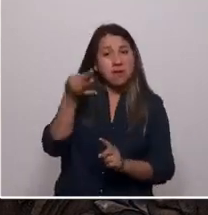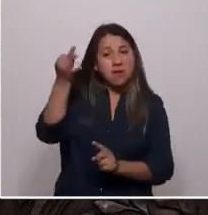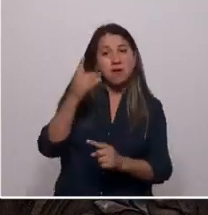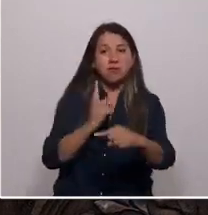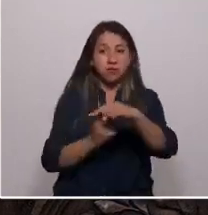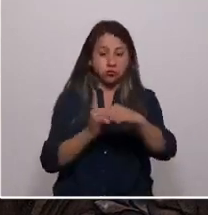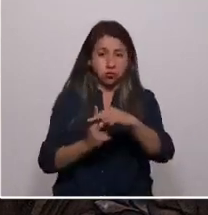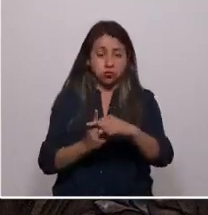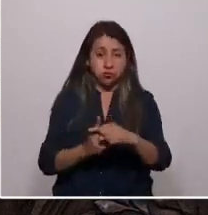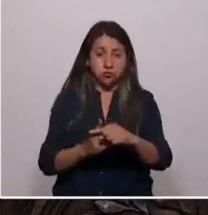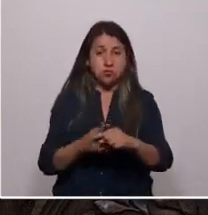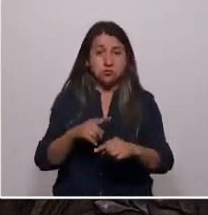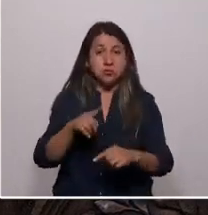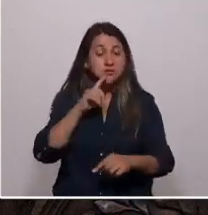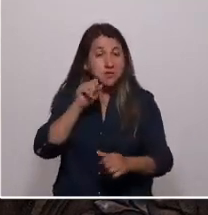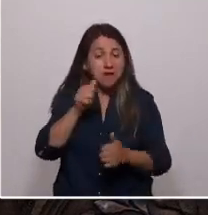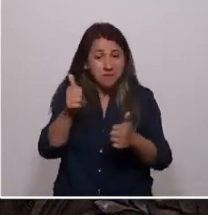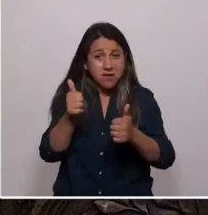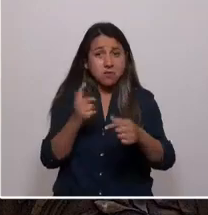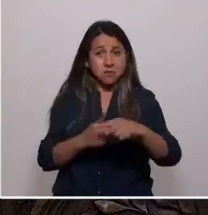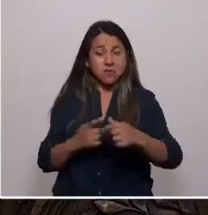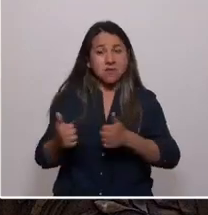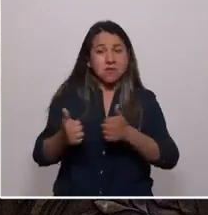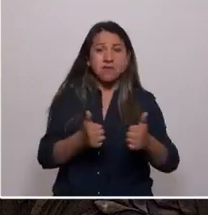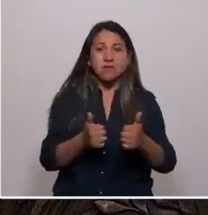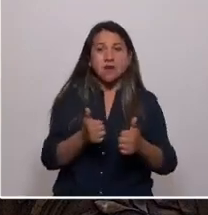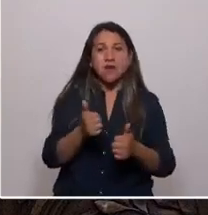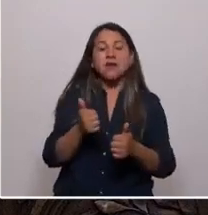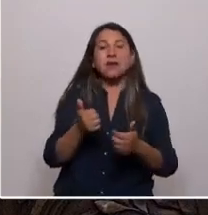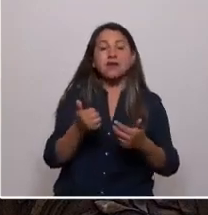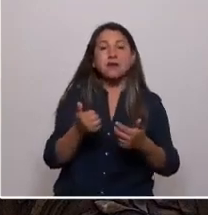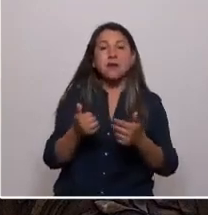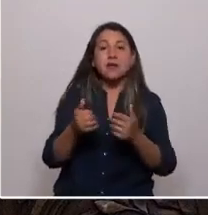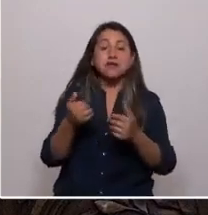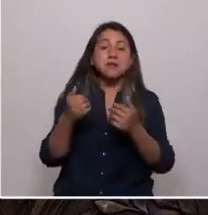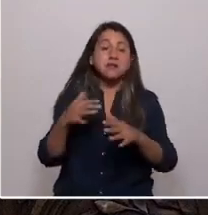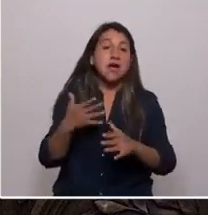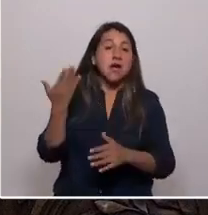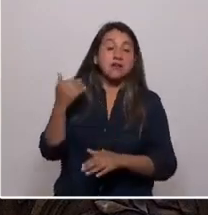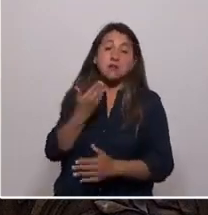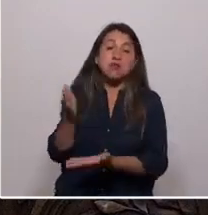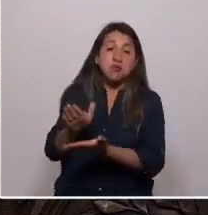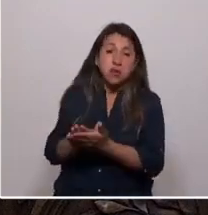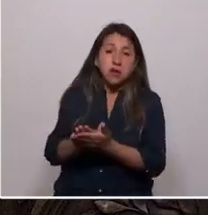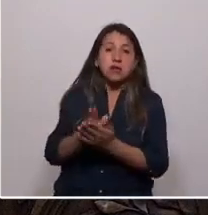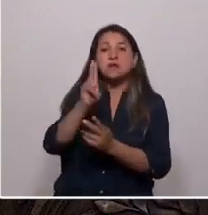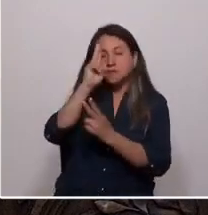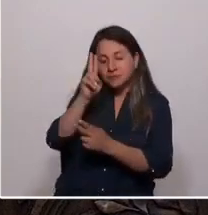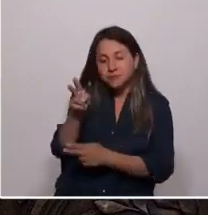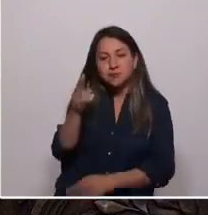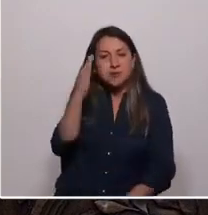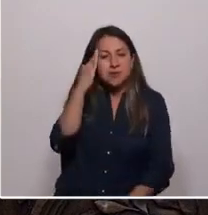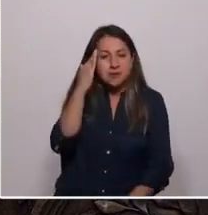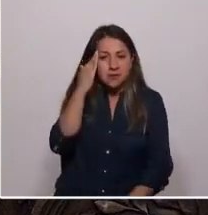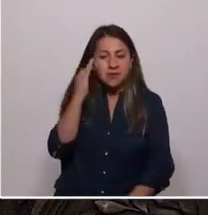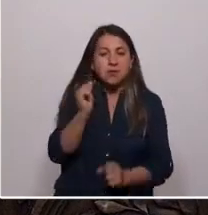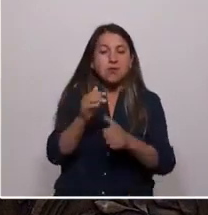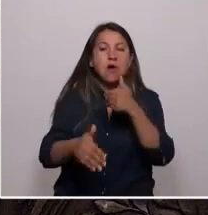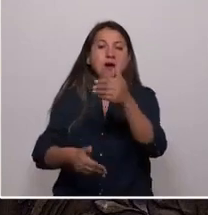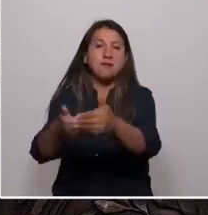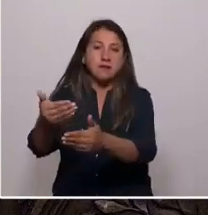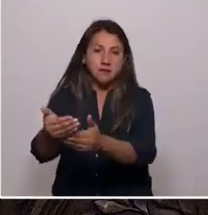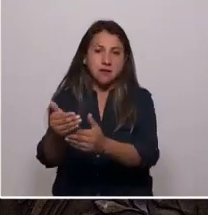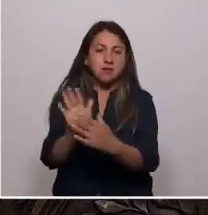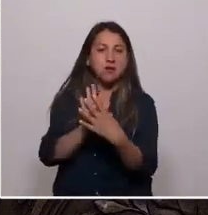así podremos decir que valió la pena. Podremos honrar la memoria de quienes hoy no están físicamente en este plano. Podremos avanzar y volvernos un